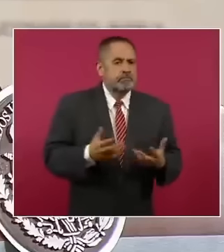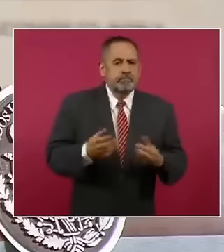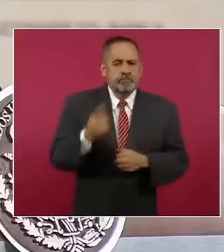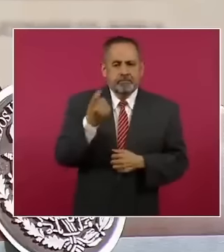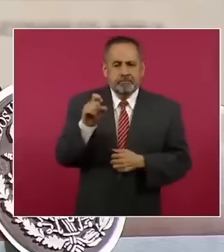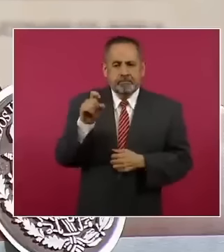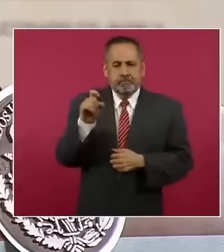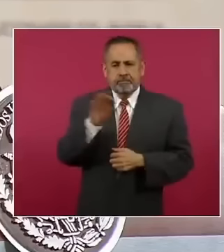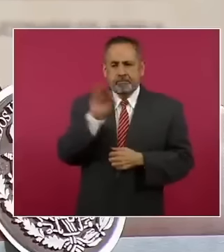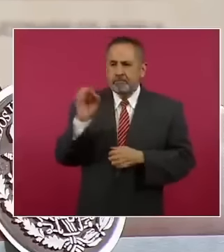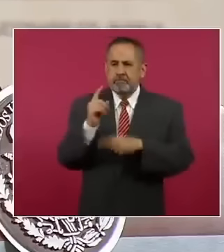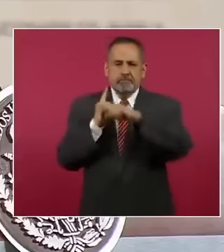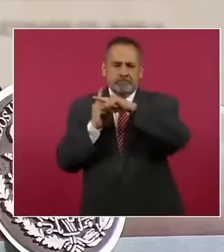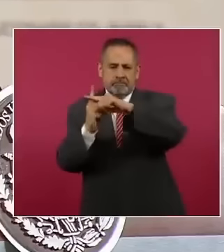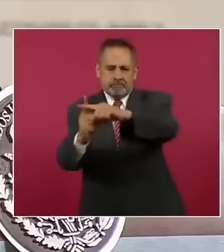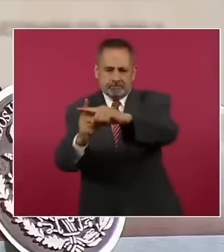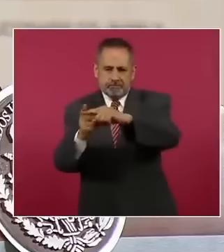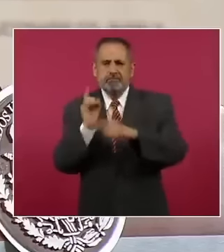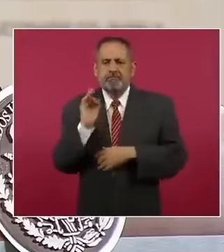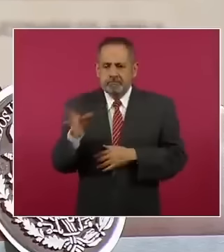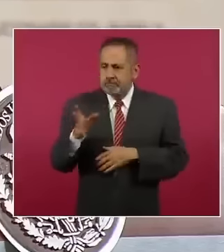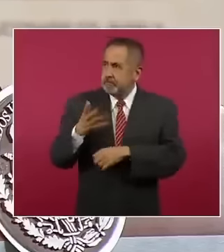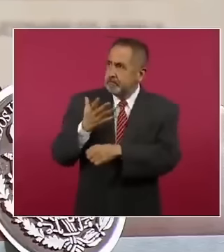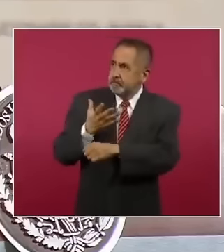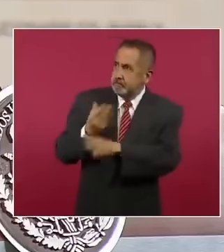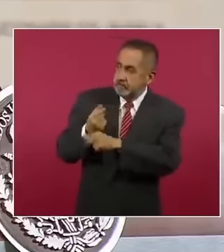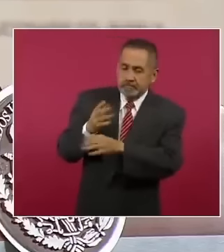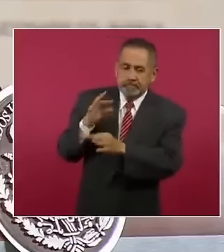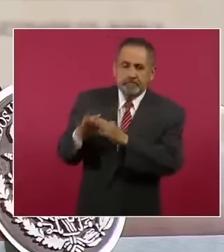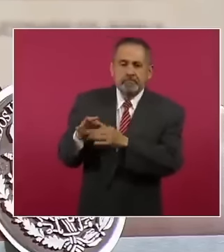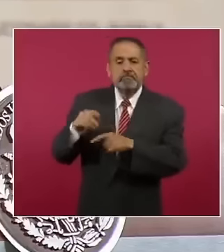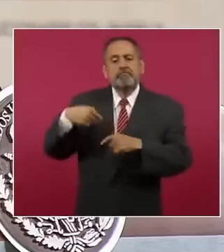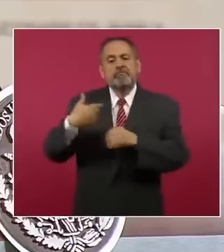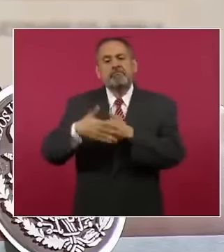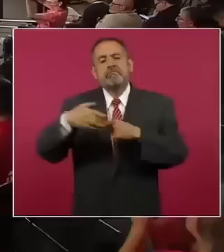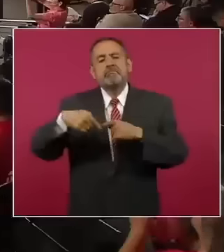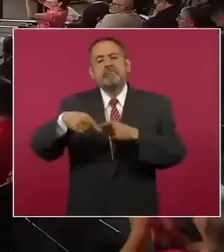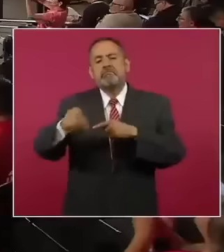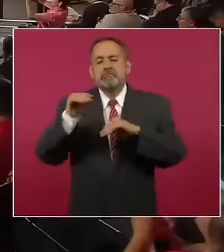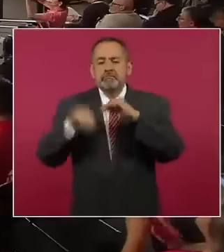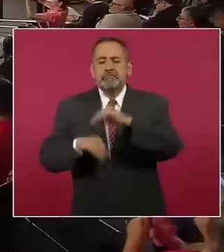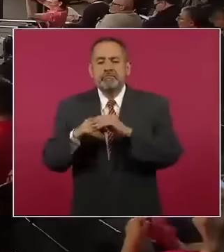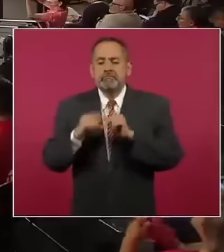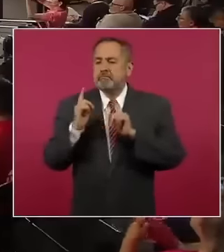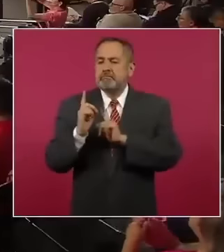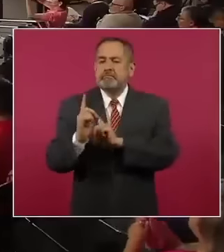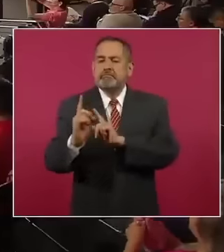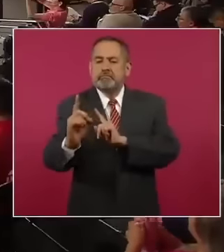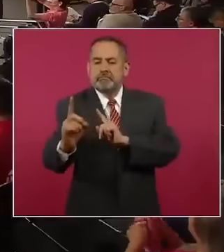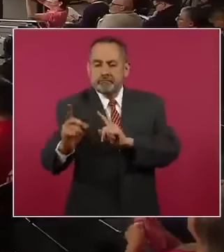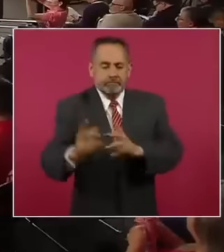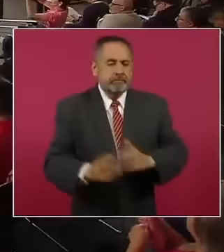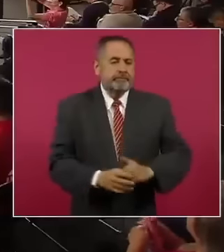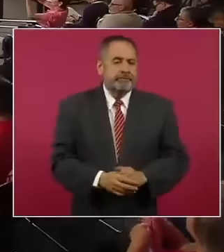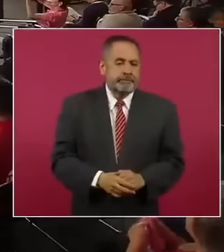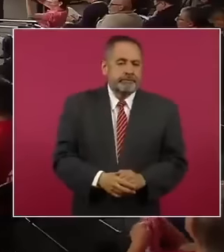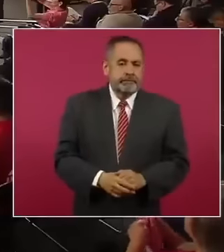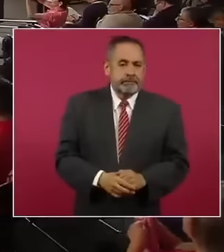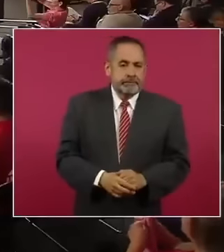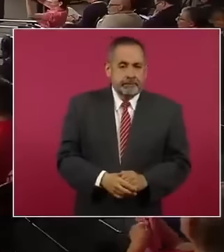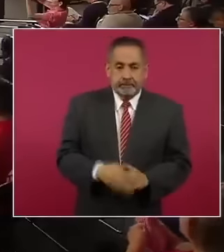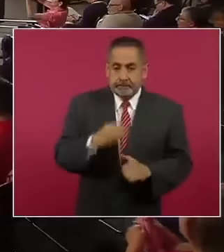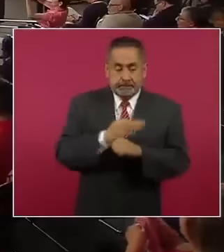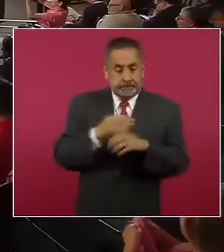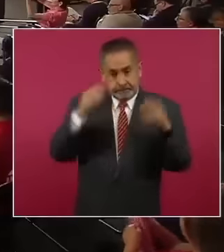de los postes están ya fabricados y están en vía al tren. Estamos